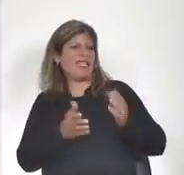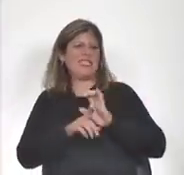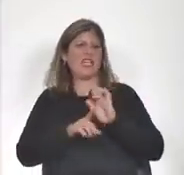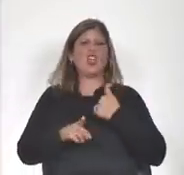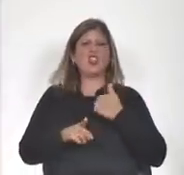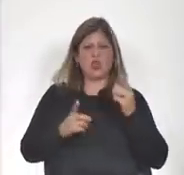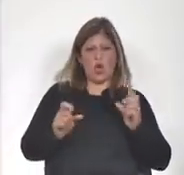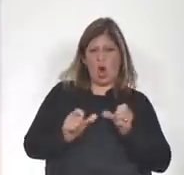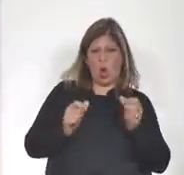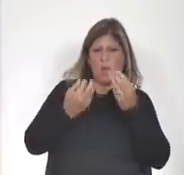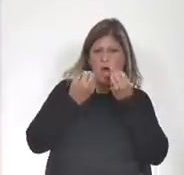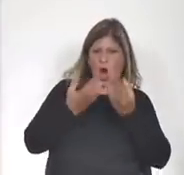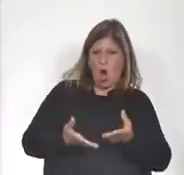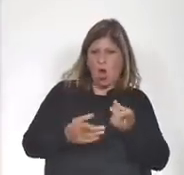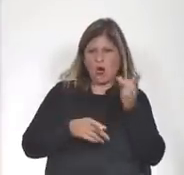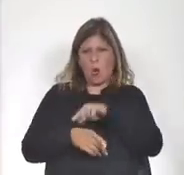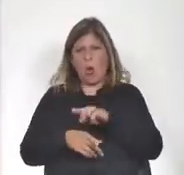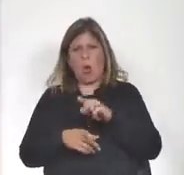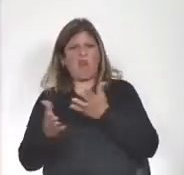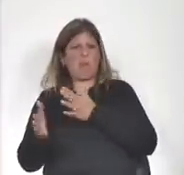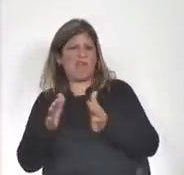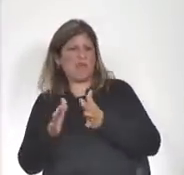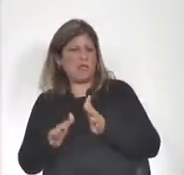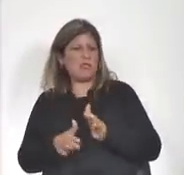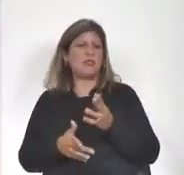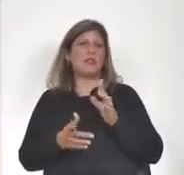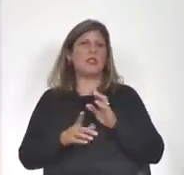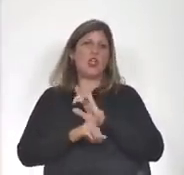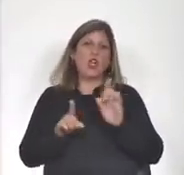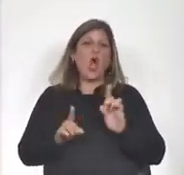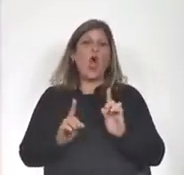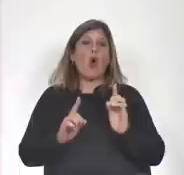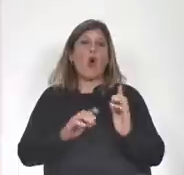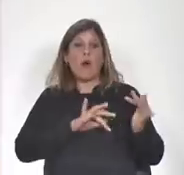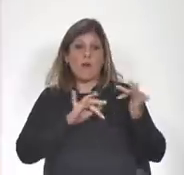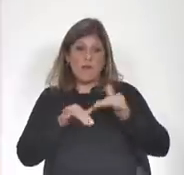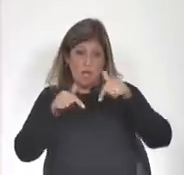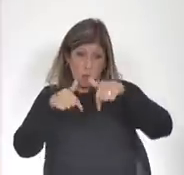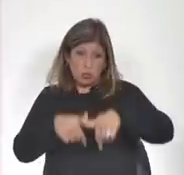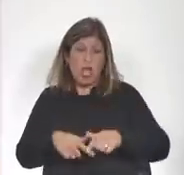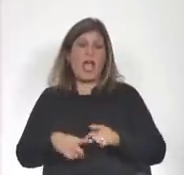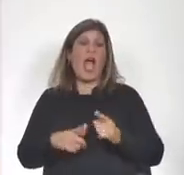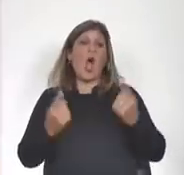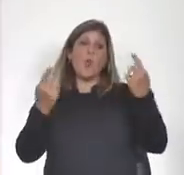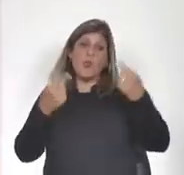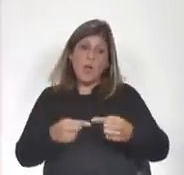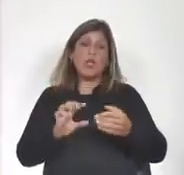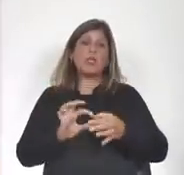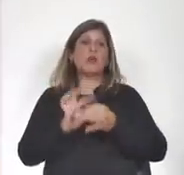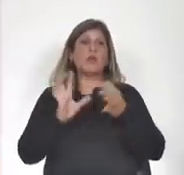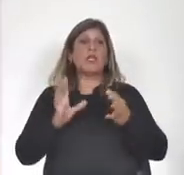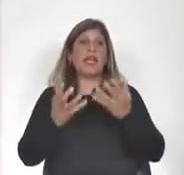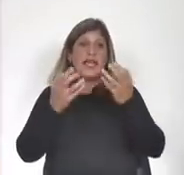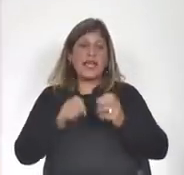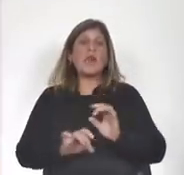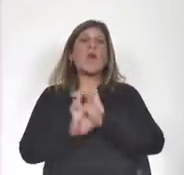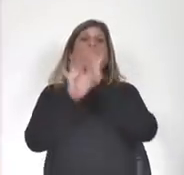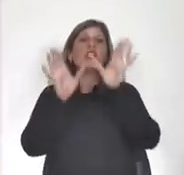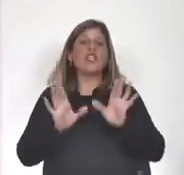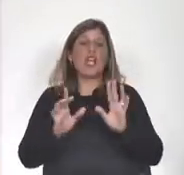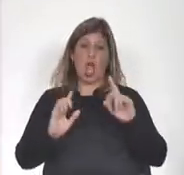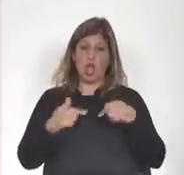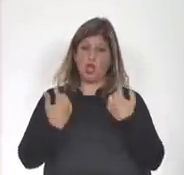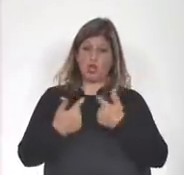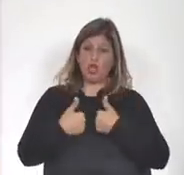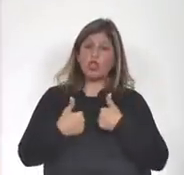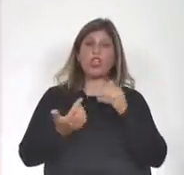hago más o menos. No, venimos a un debate democrático que queremos que esclarezca la ciudadanía, que nos esclarezca